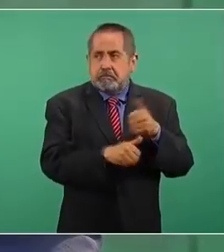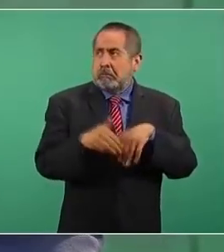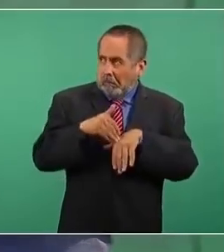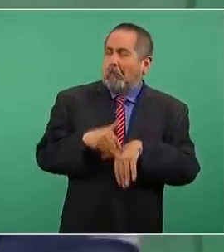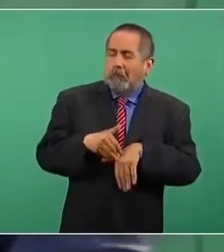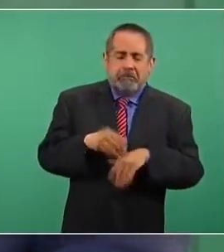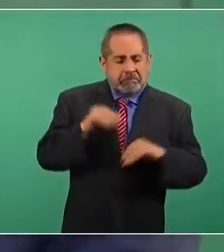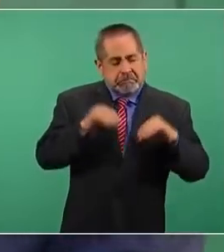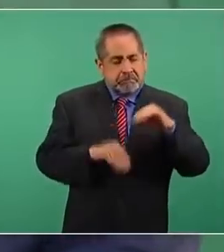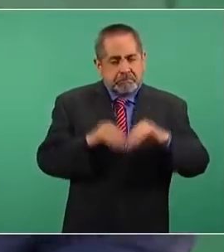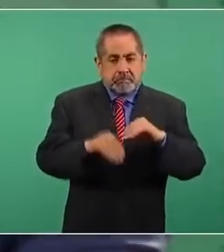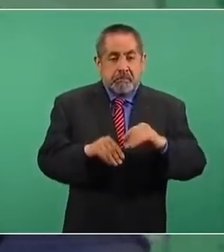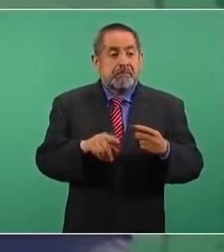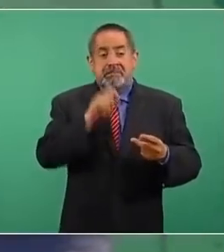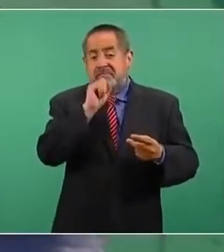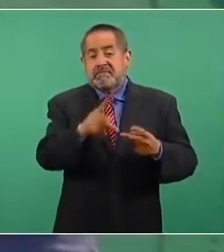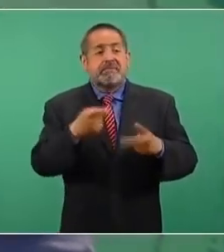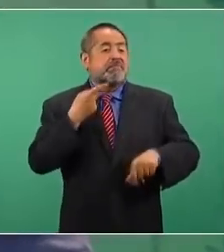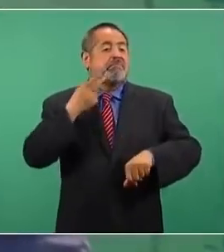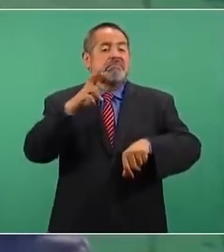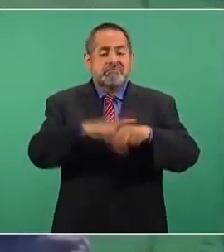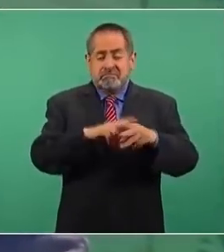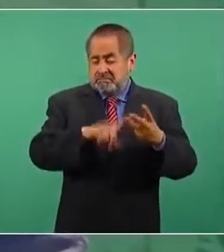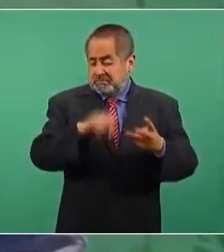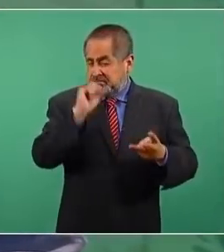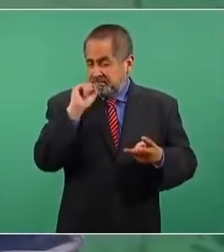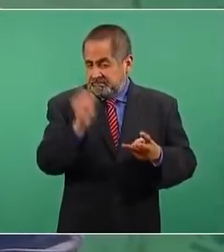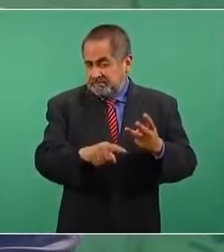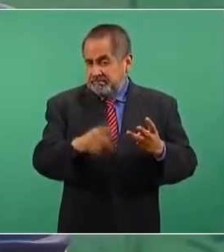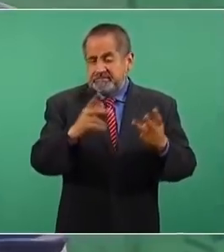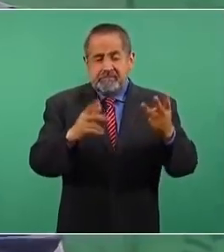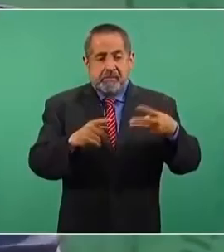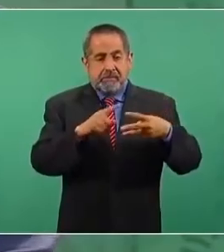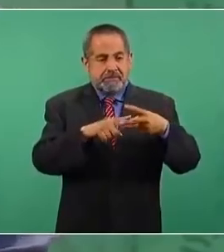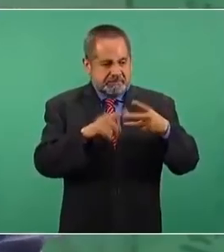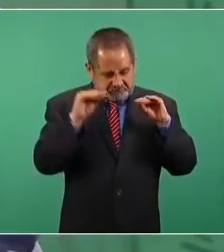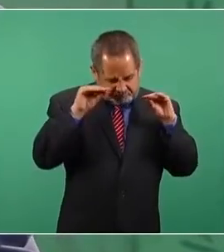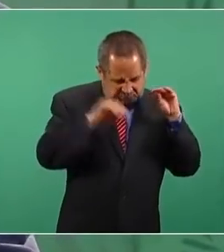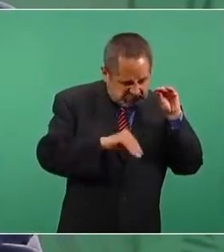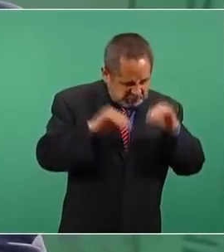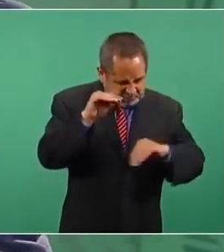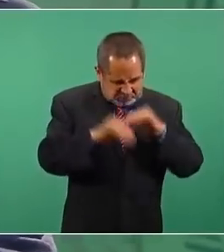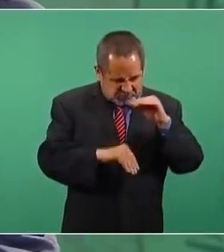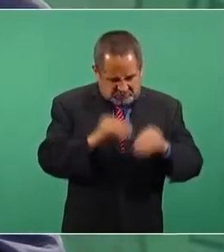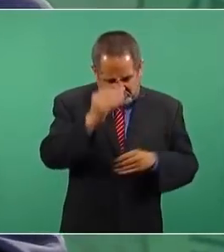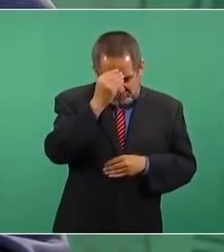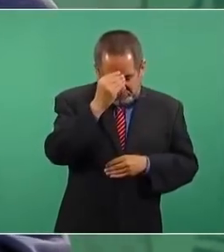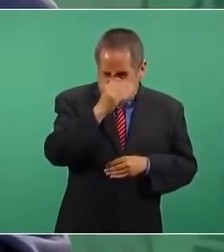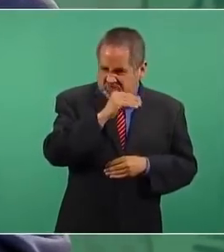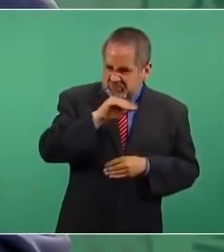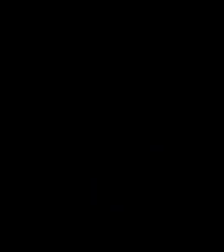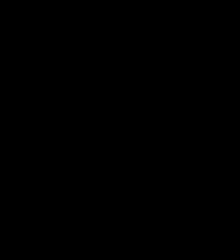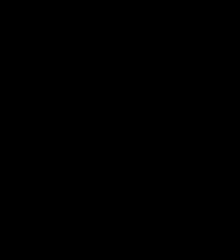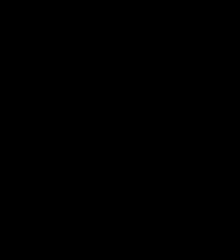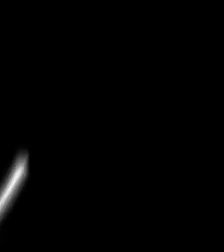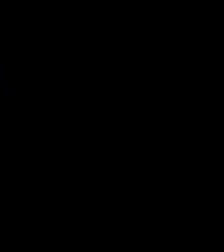y el procurador me fabricaron el expediente.